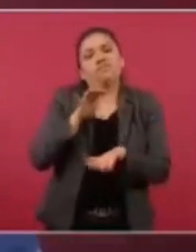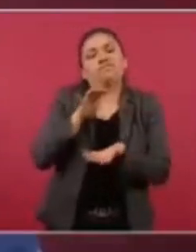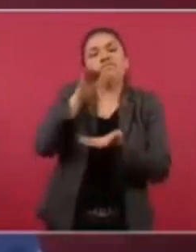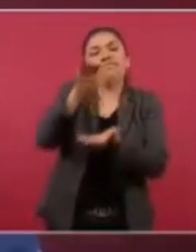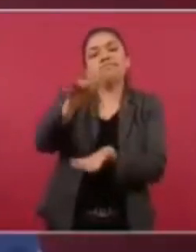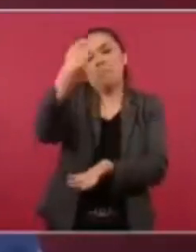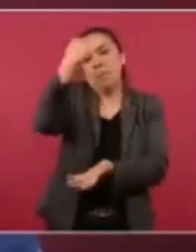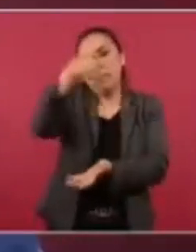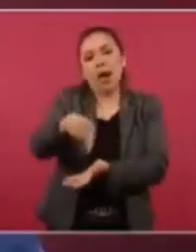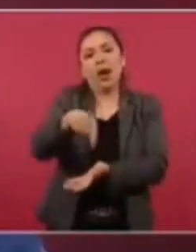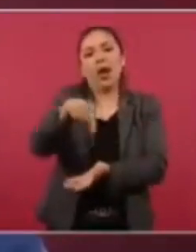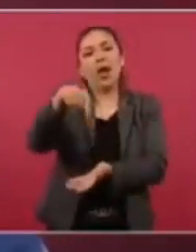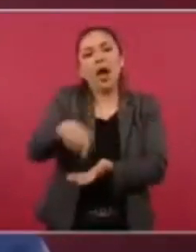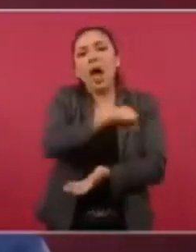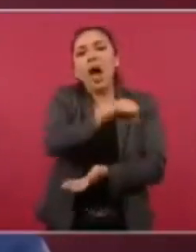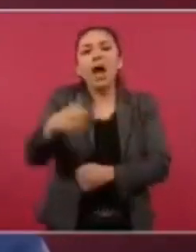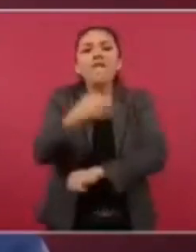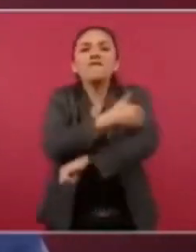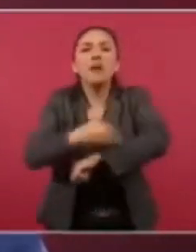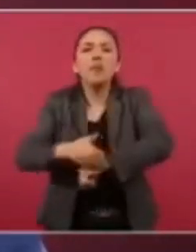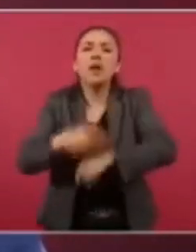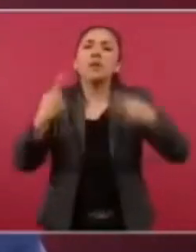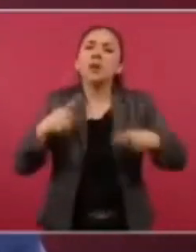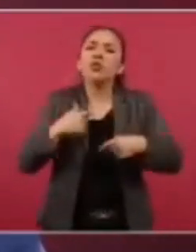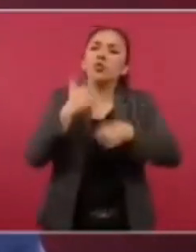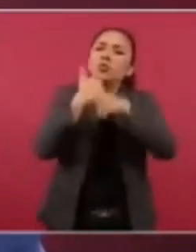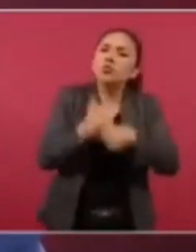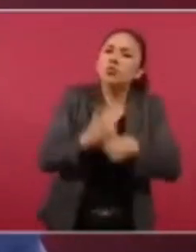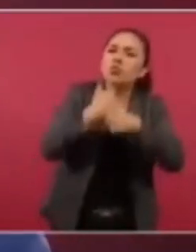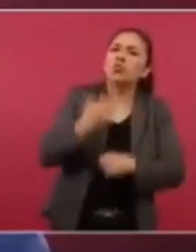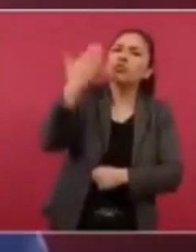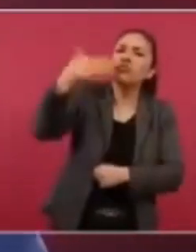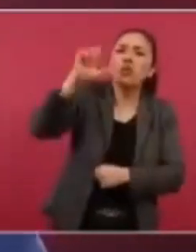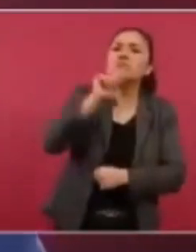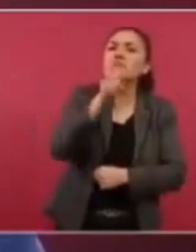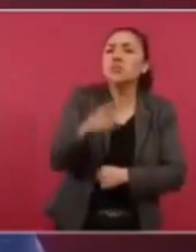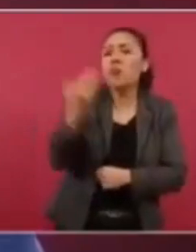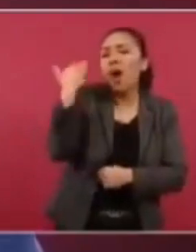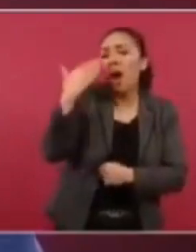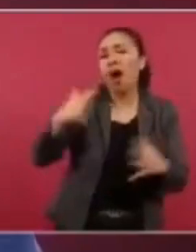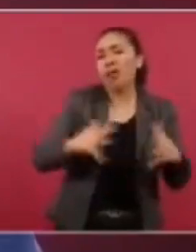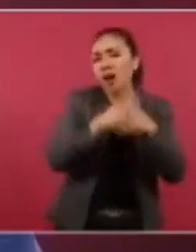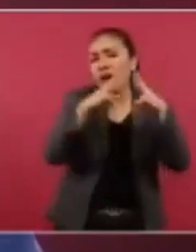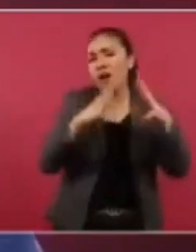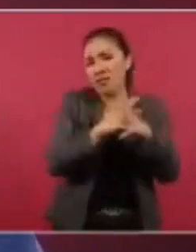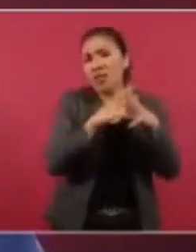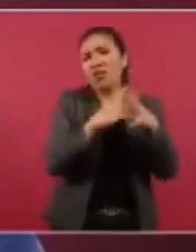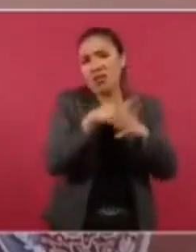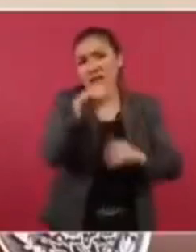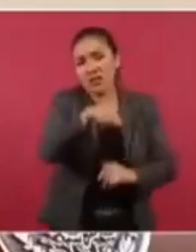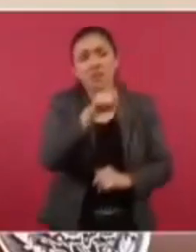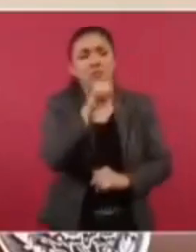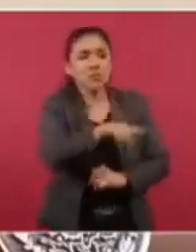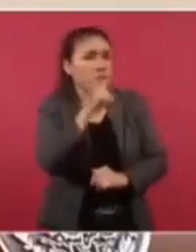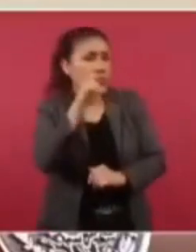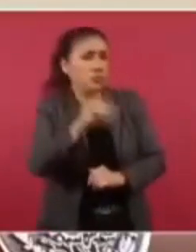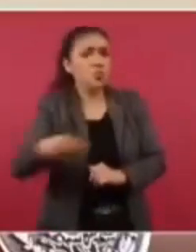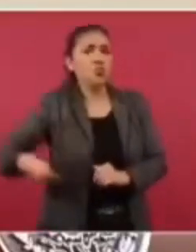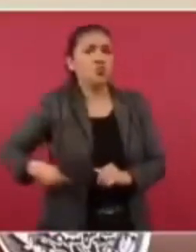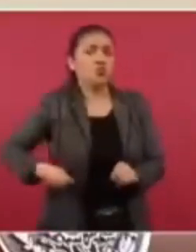para familiares y víctimas de la guerra que desató Calderón.